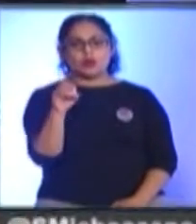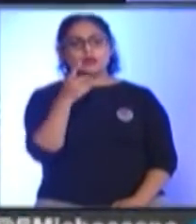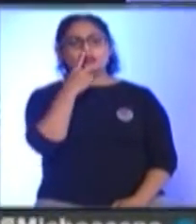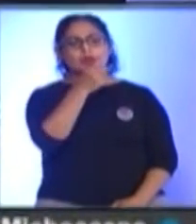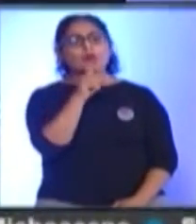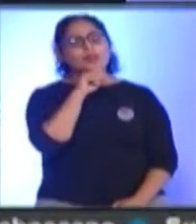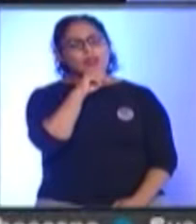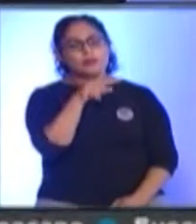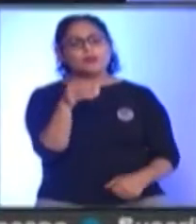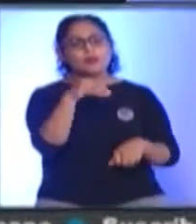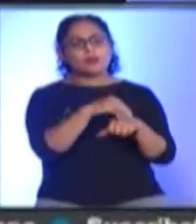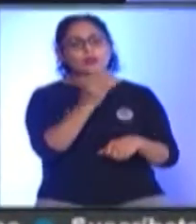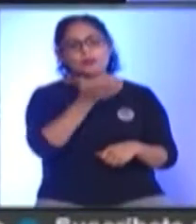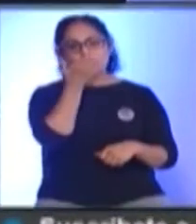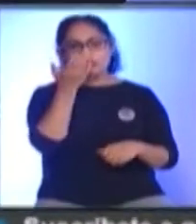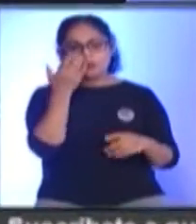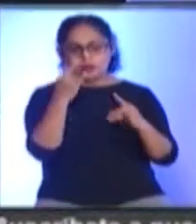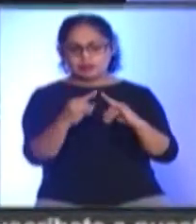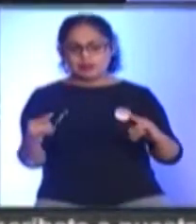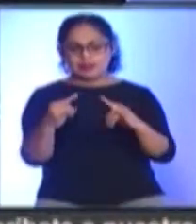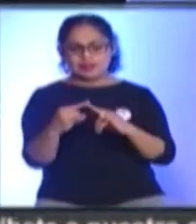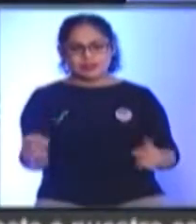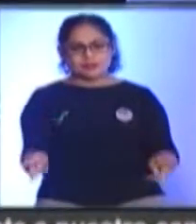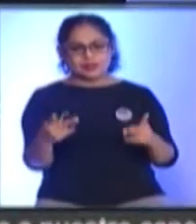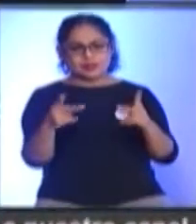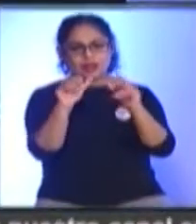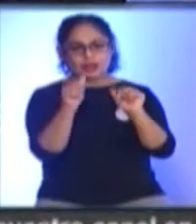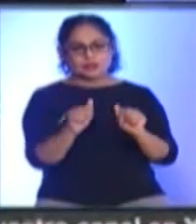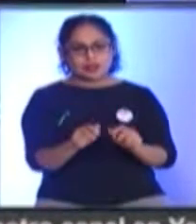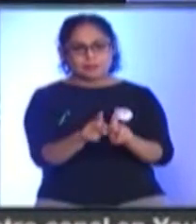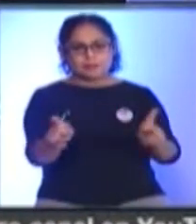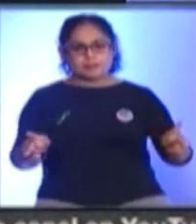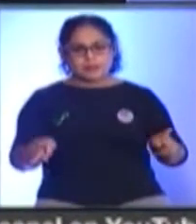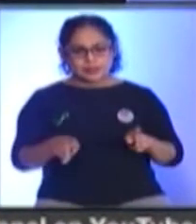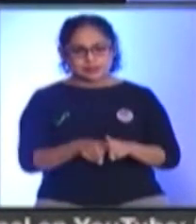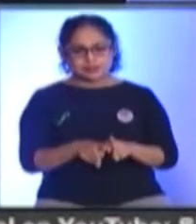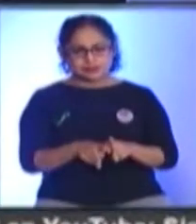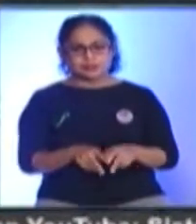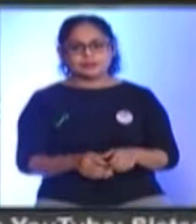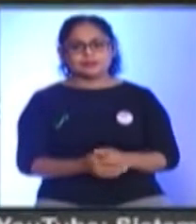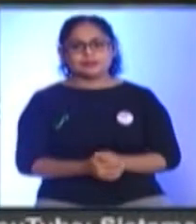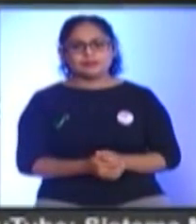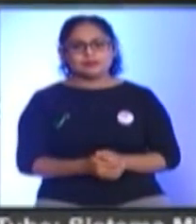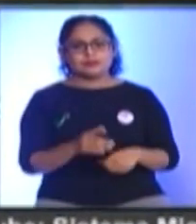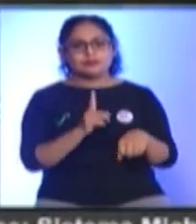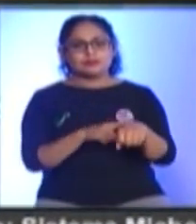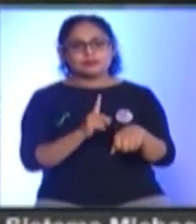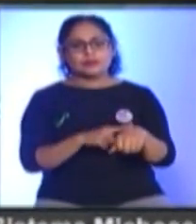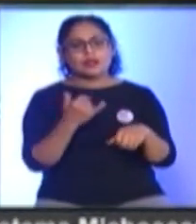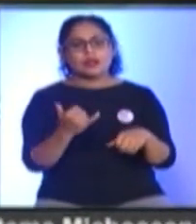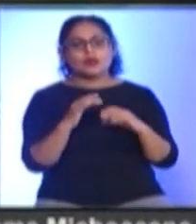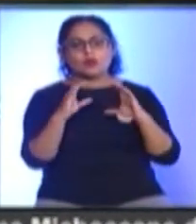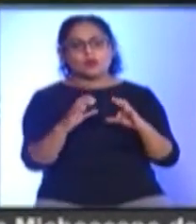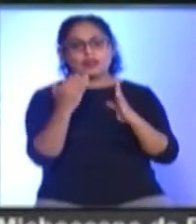Se instalará El tradicional Tianguis Artesanal En la plaza Vasco De Quiroga Con un horario Y cuidando